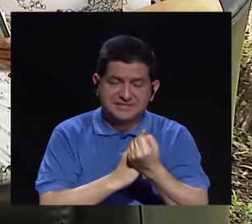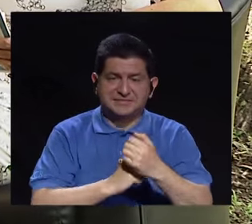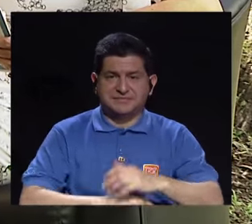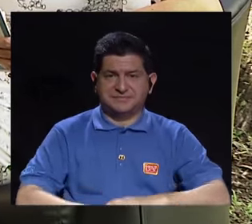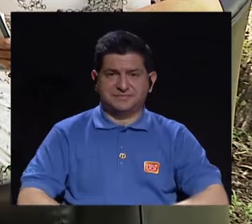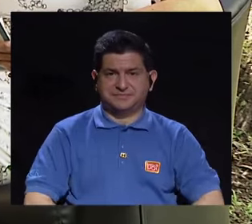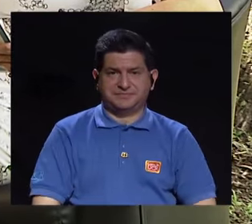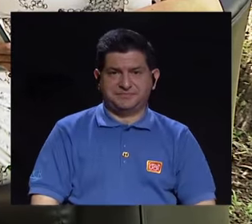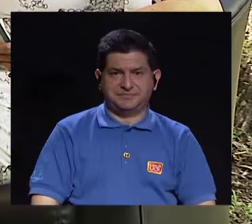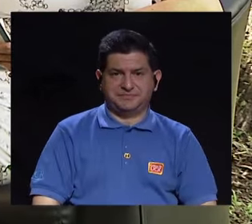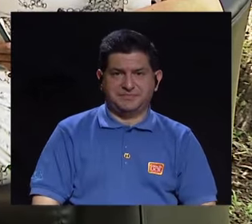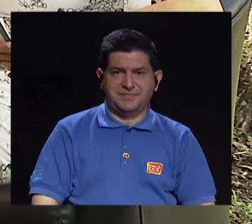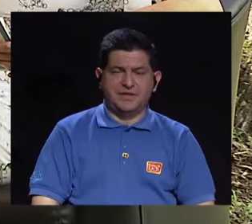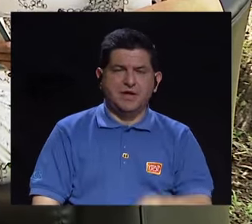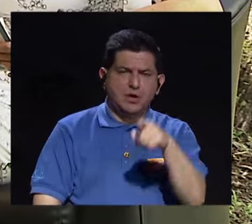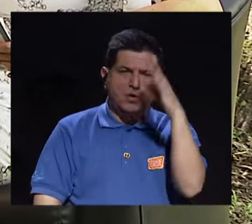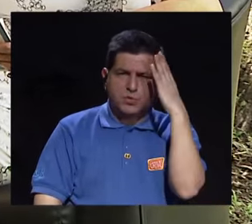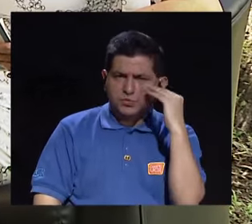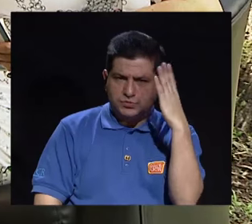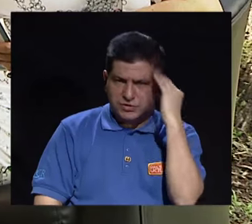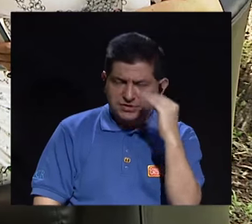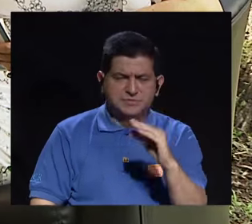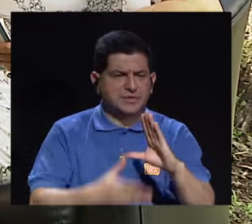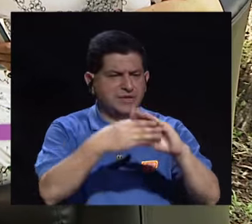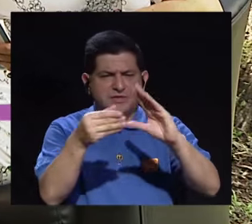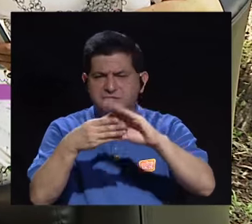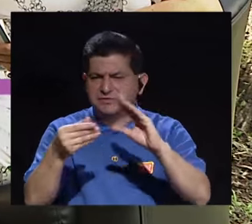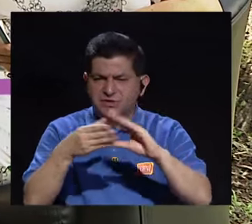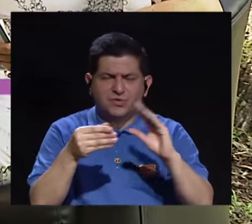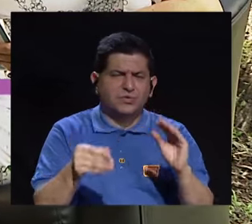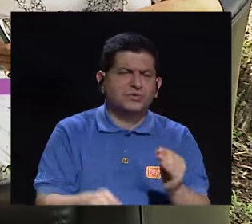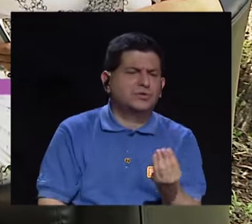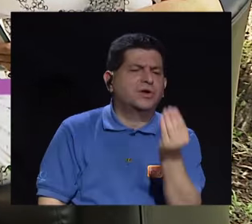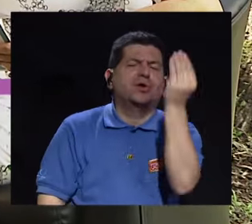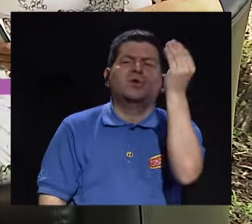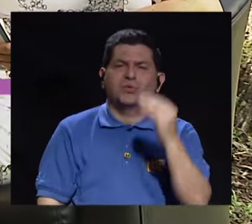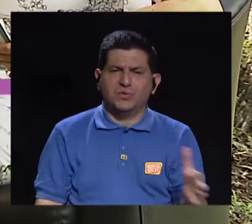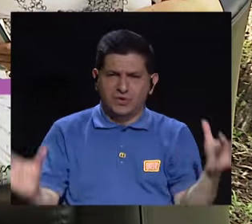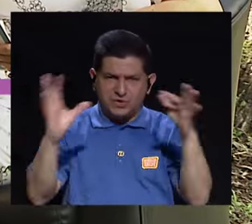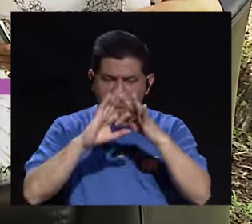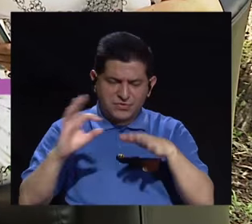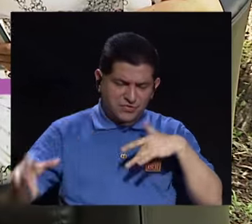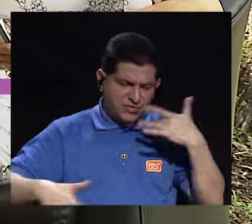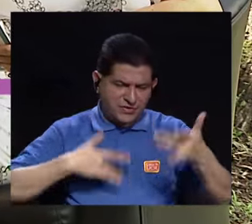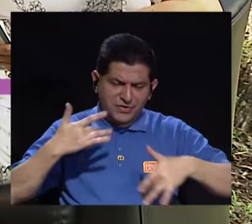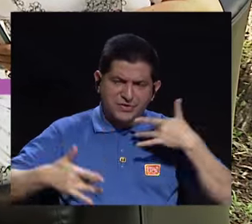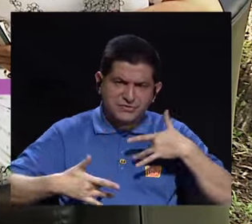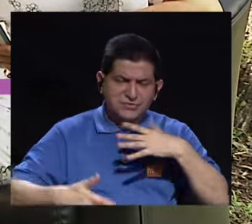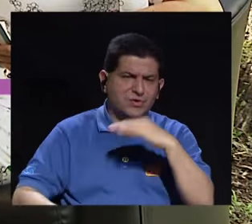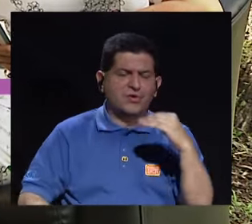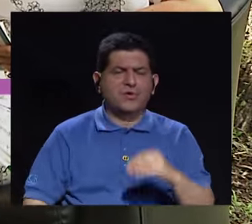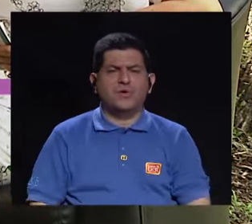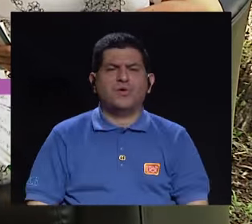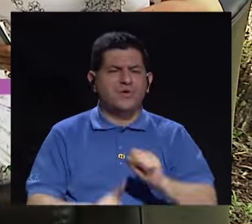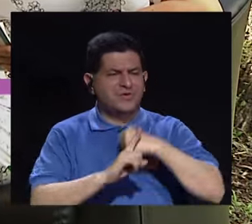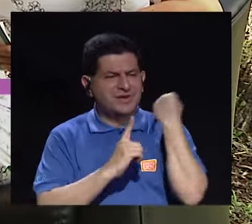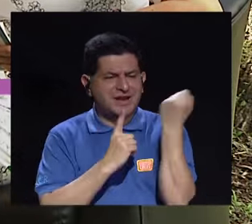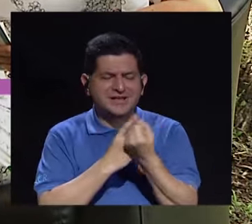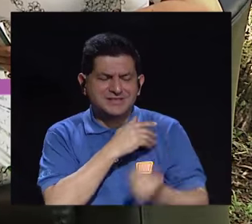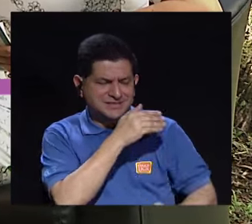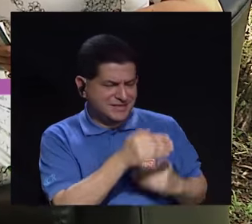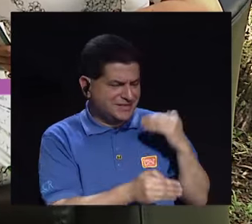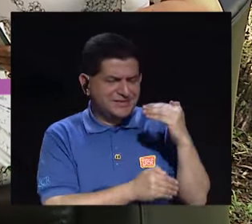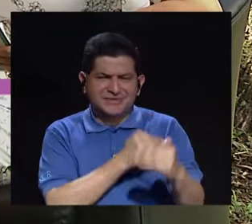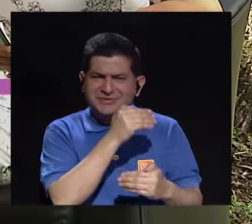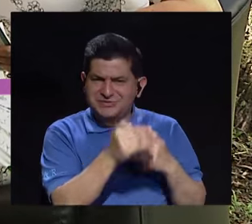esta situación. Y según su experiencia, lo que le han contado a los adolescentes, en relación a los sentimientos o situaciones que enfrentan